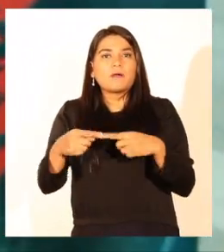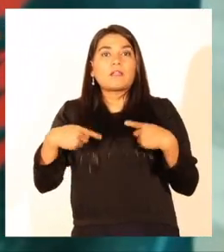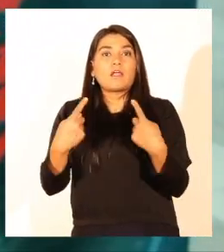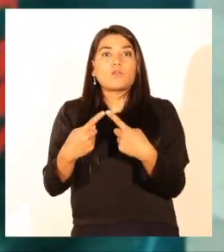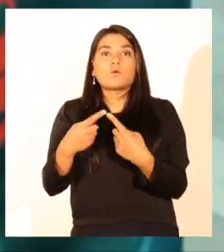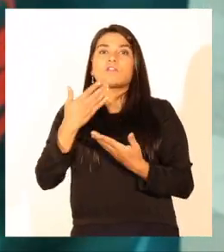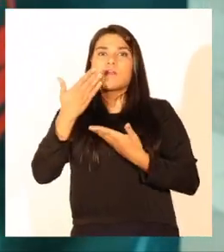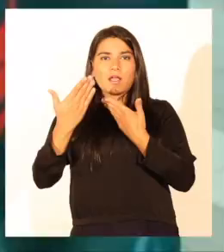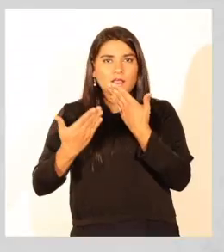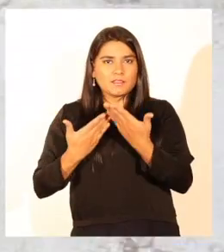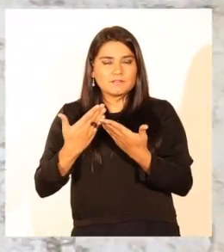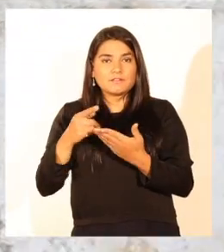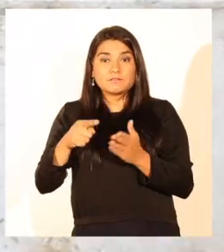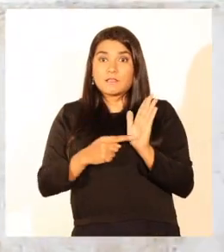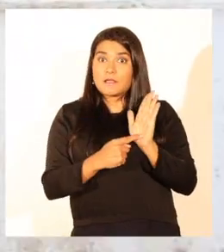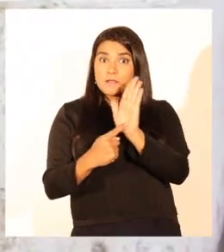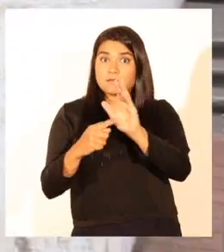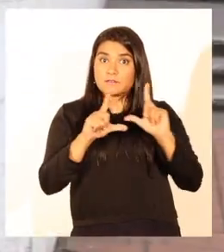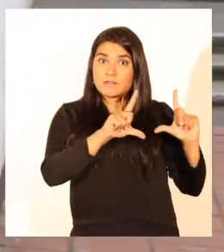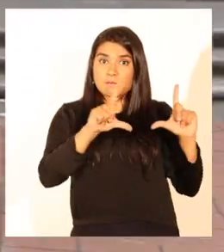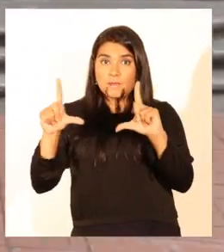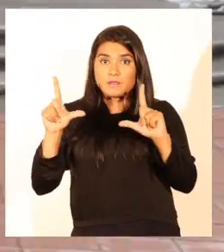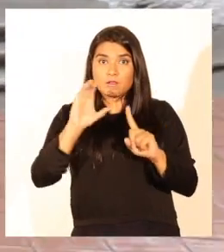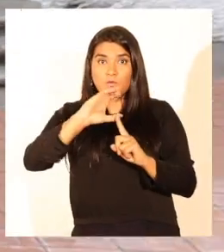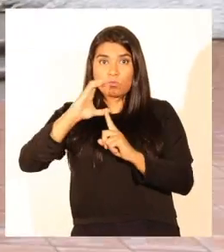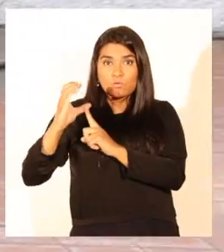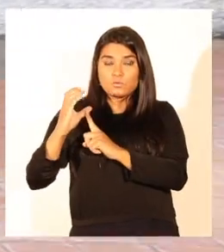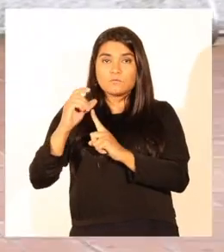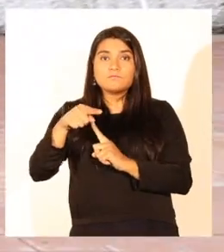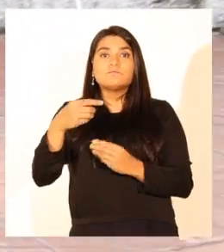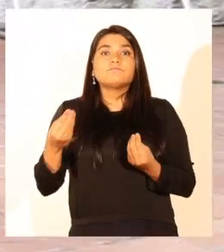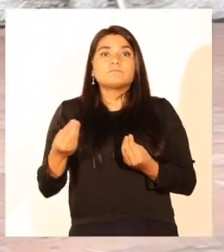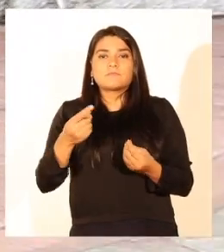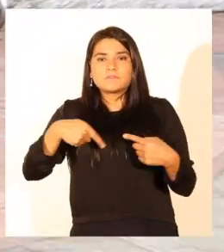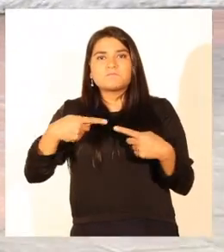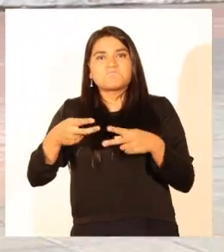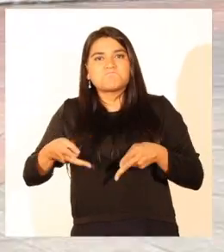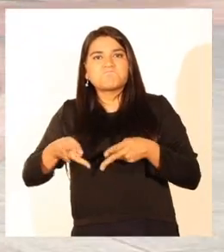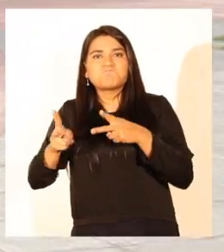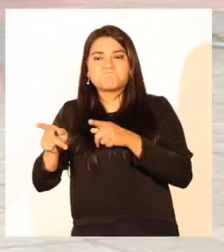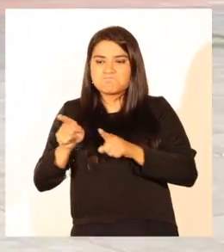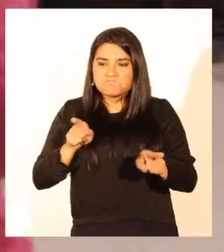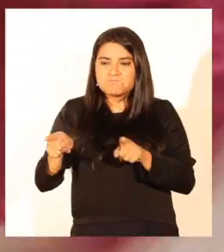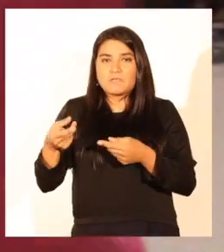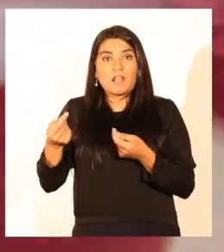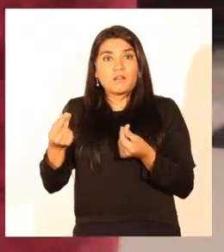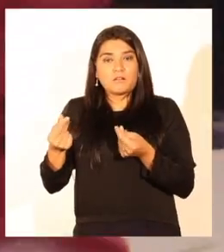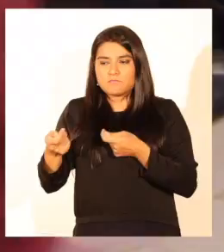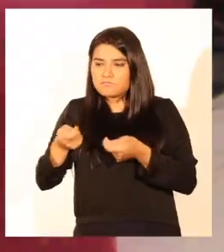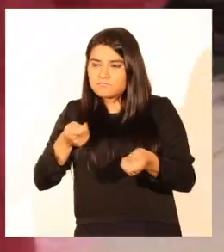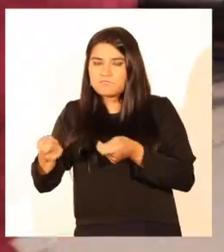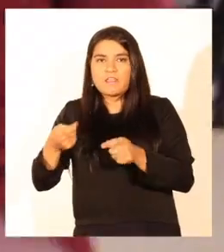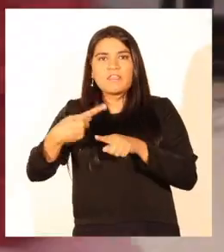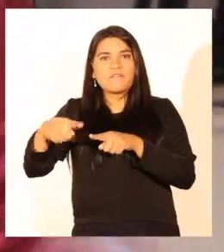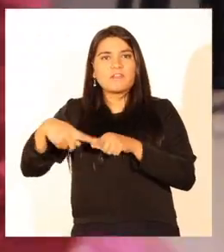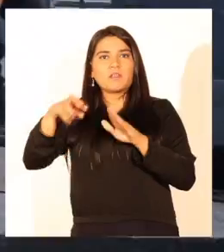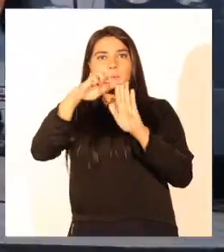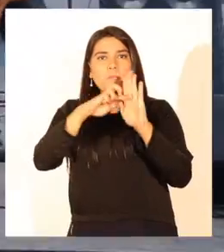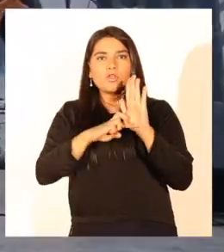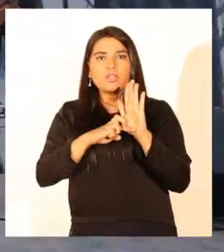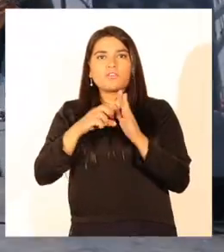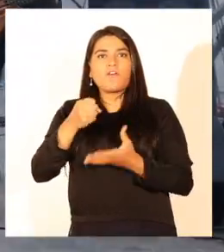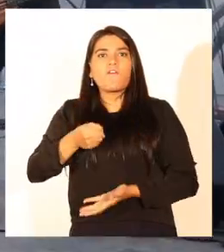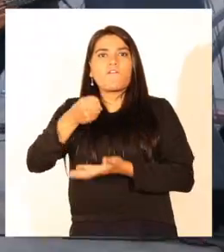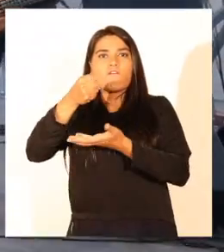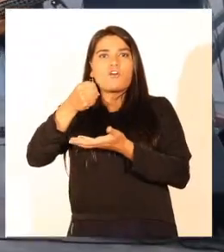nuestros cantantes. La imagen que proyecta la Corporación Cultural permite la exitosa gestión de recursos con los proyectos adjudicados por